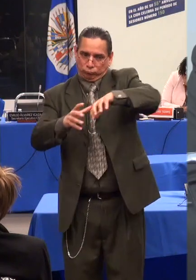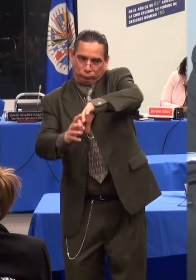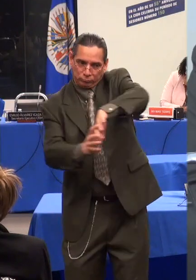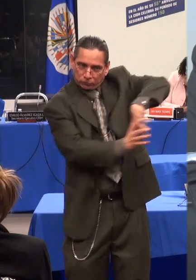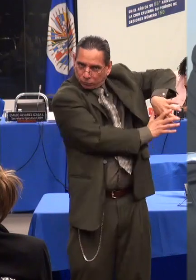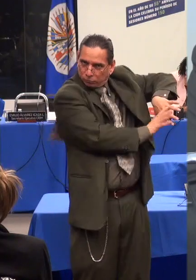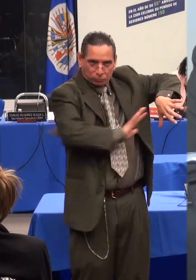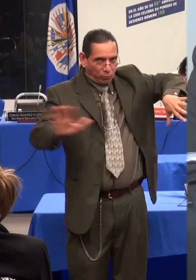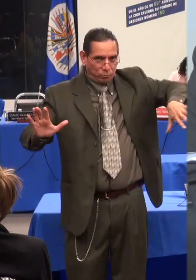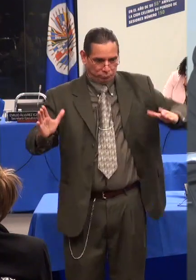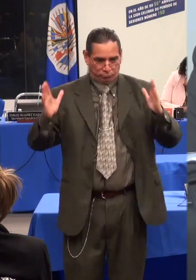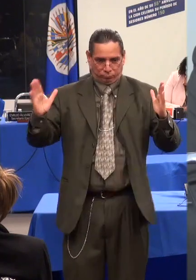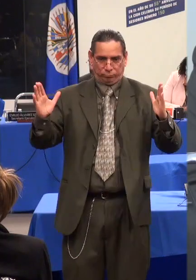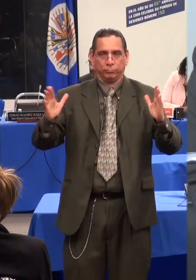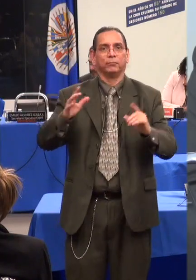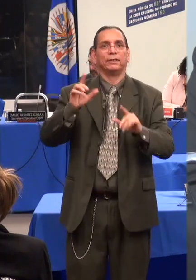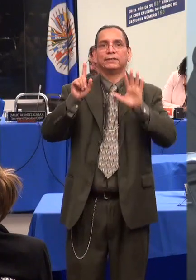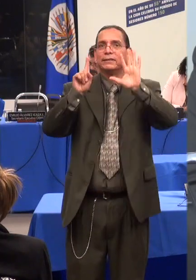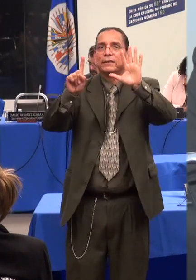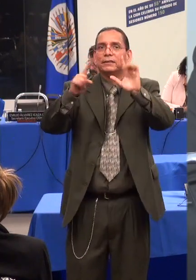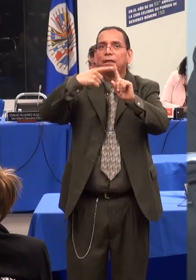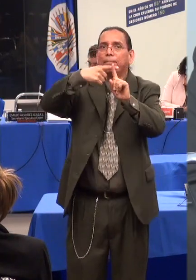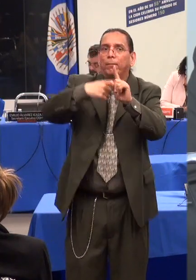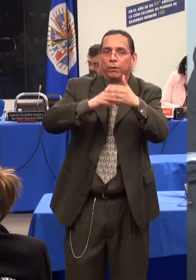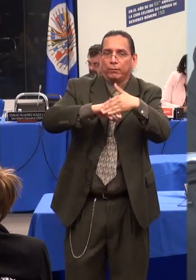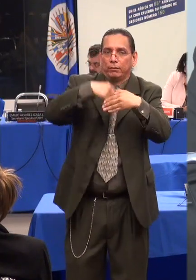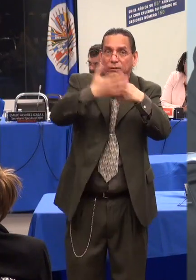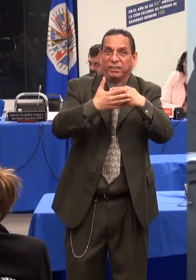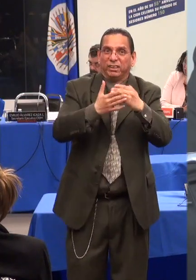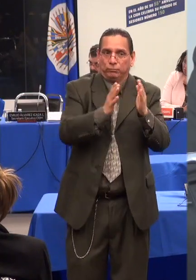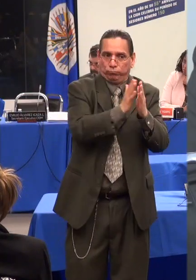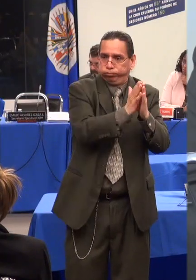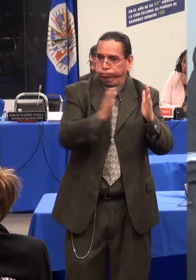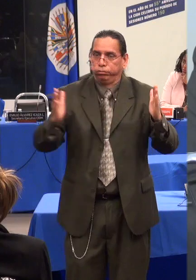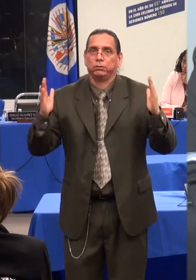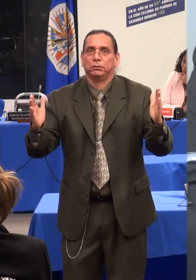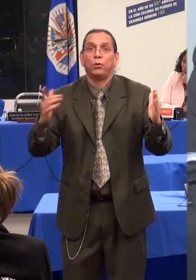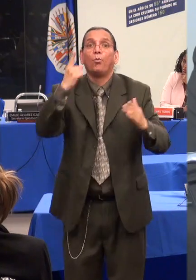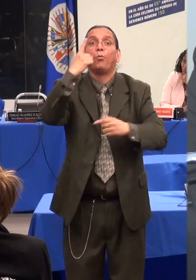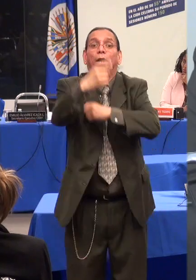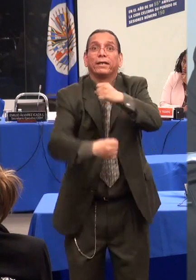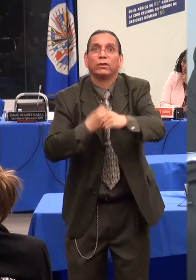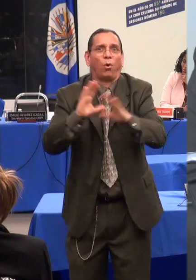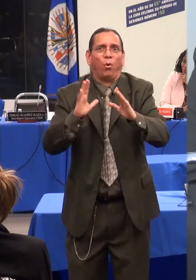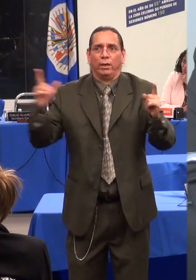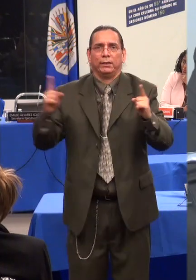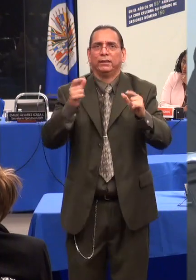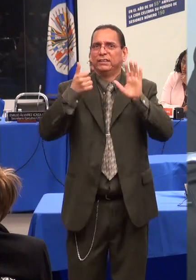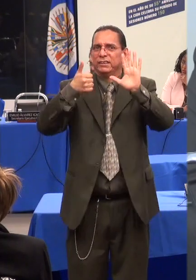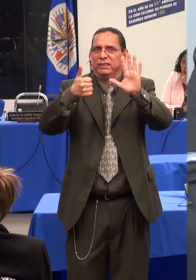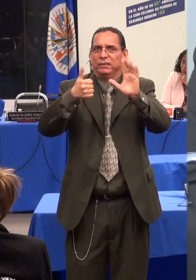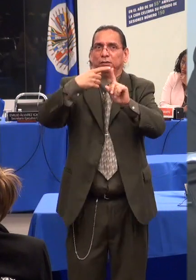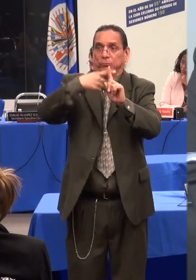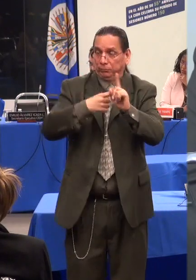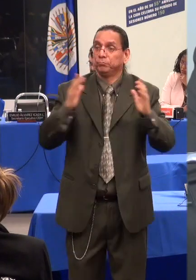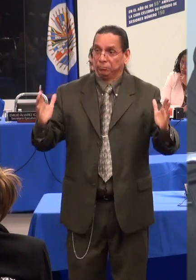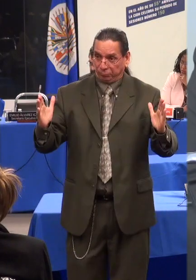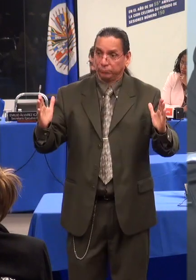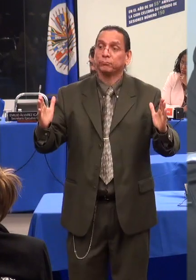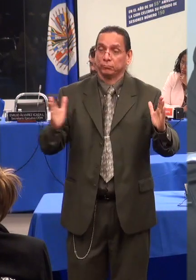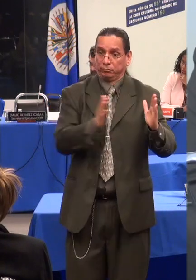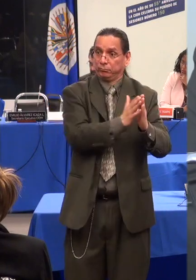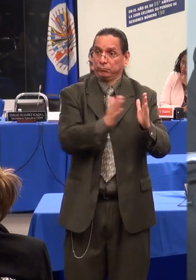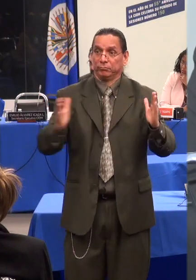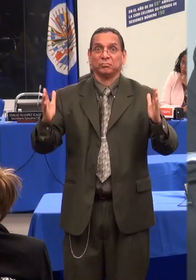sus familias reciban información de forma accesible y amigable sobre los procedimientos de esterilización quirúrgica y sus consecuencias.